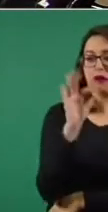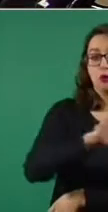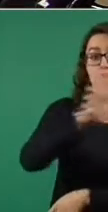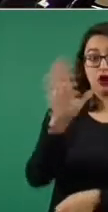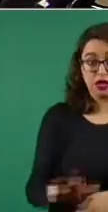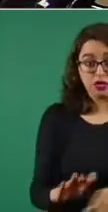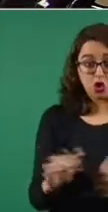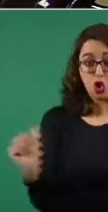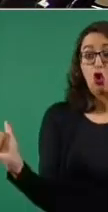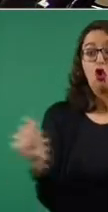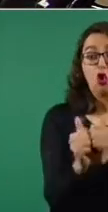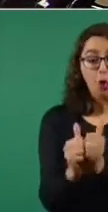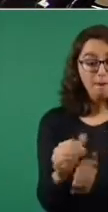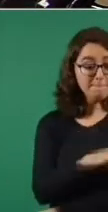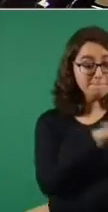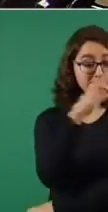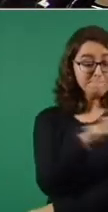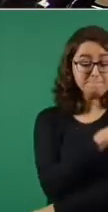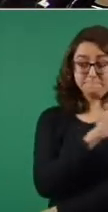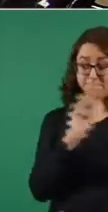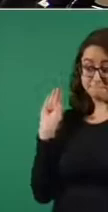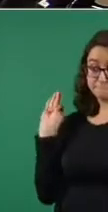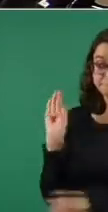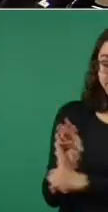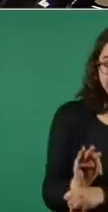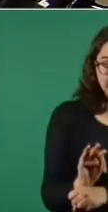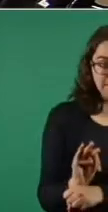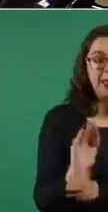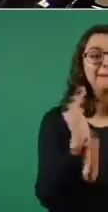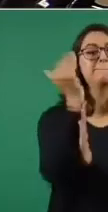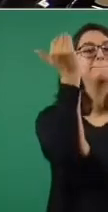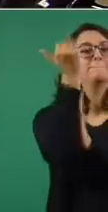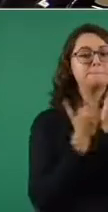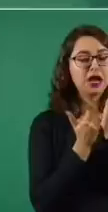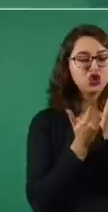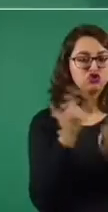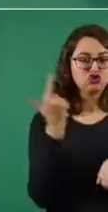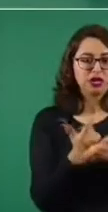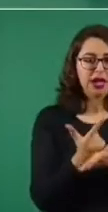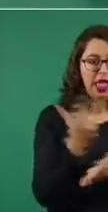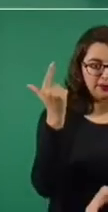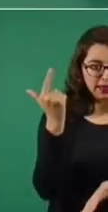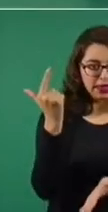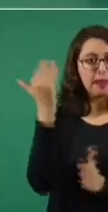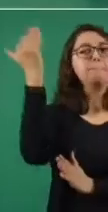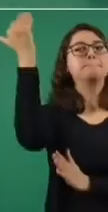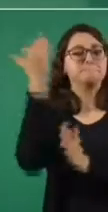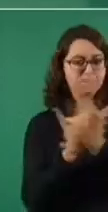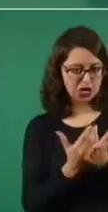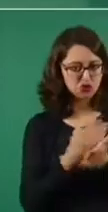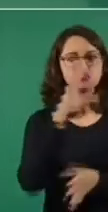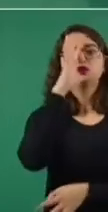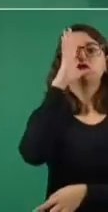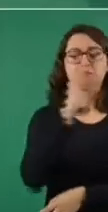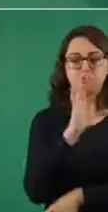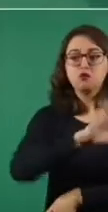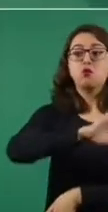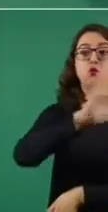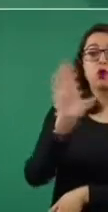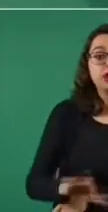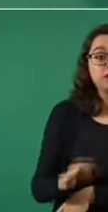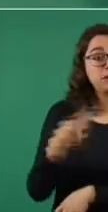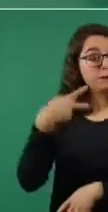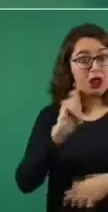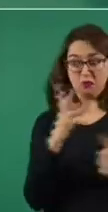efectividad en reducir la transmisión. Entonces, en el supuesto de que hubiera que